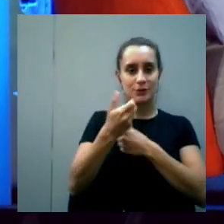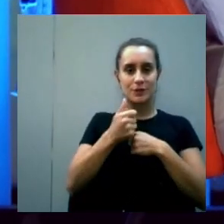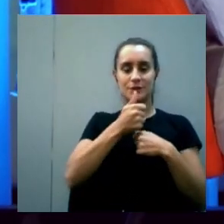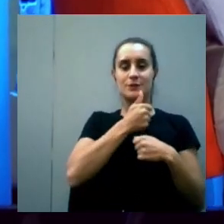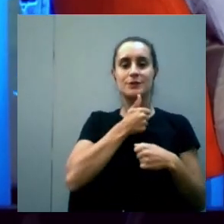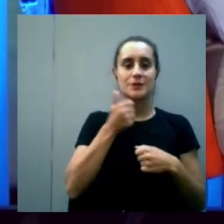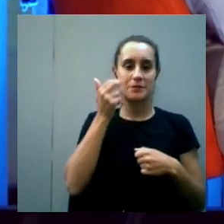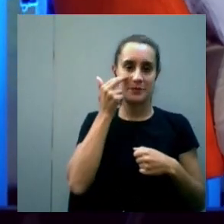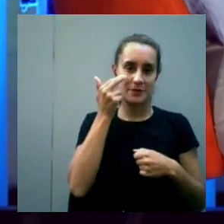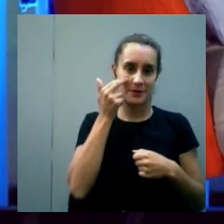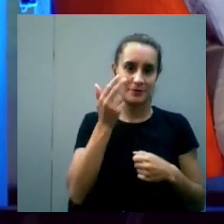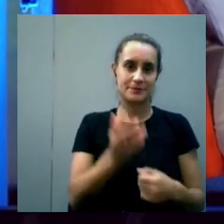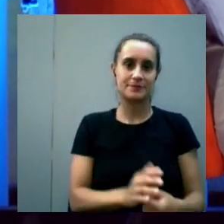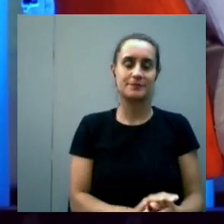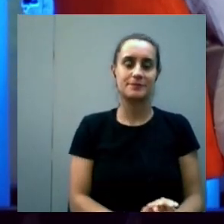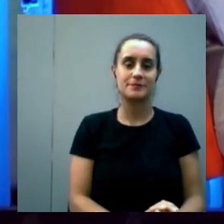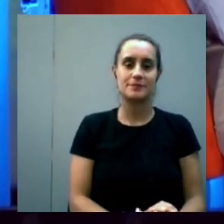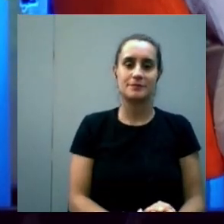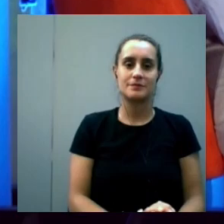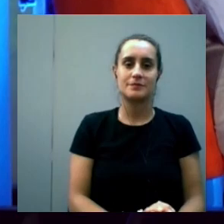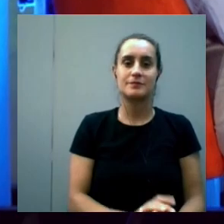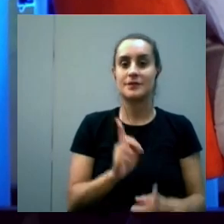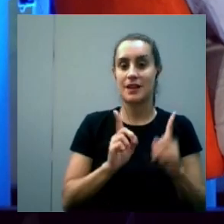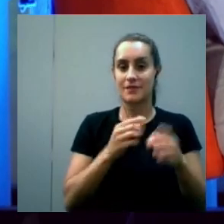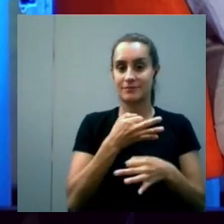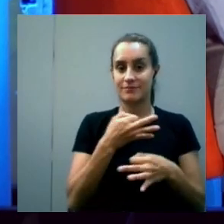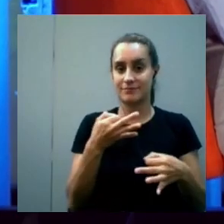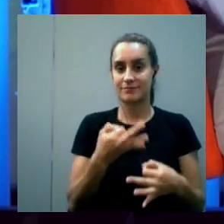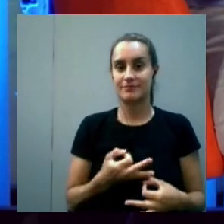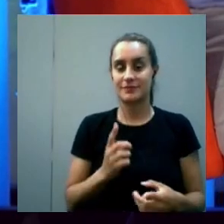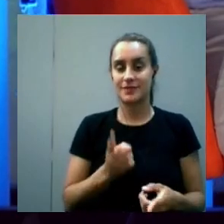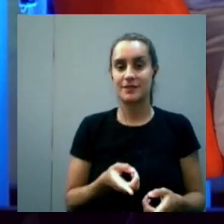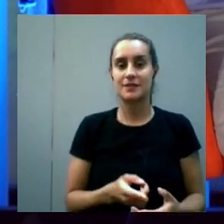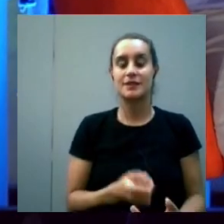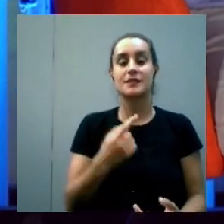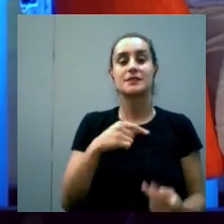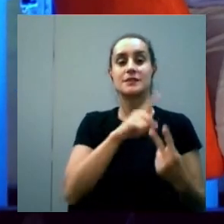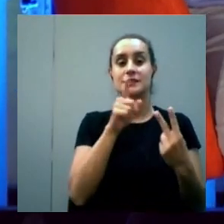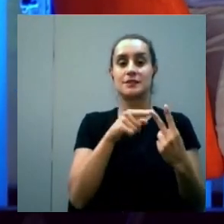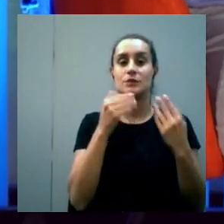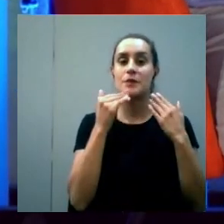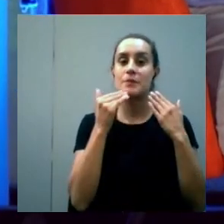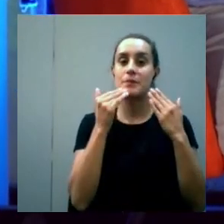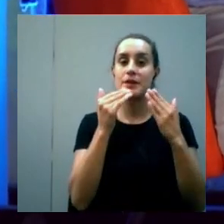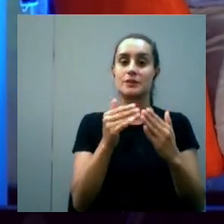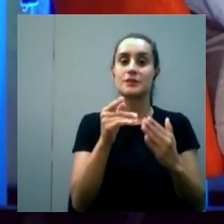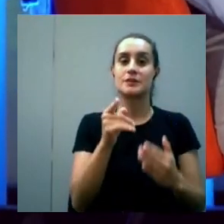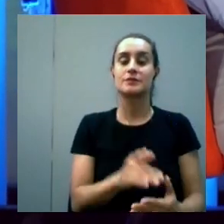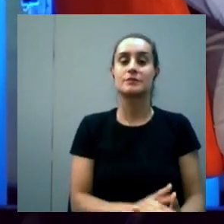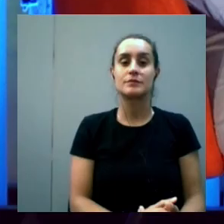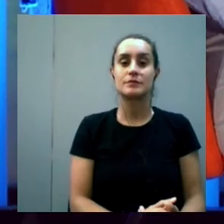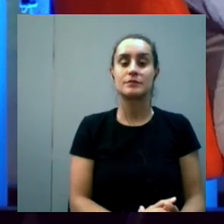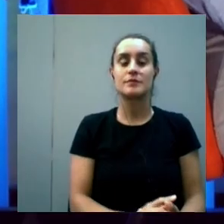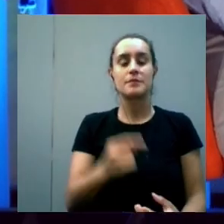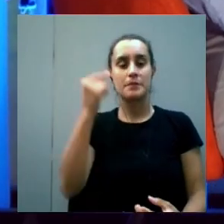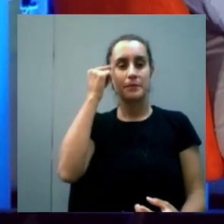eficiente y más eficaz a veces también y la segunda pregunta que tenía para Sergio es pensando en